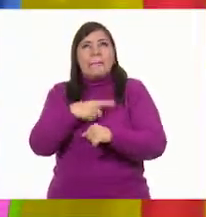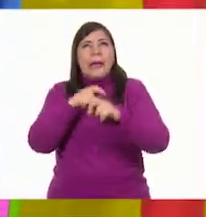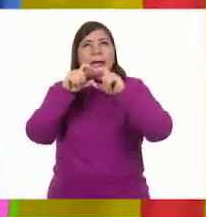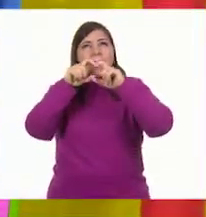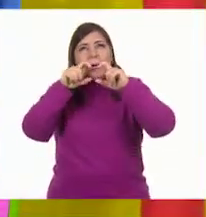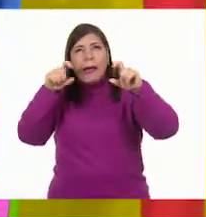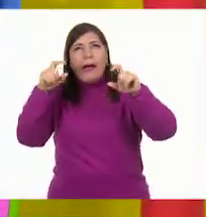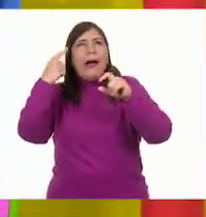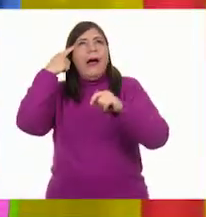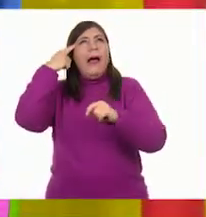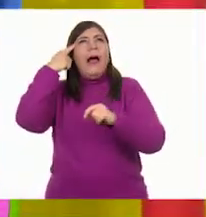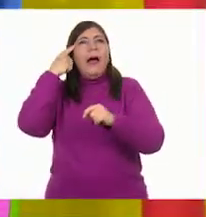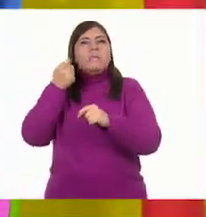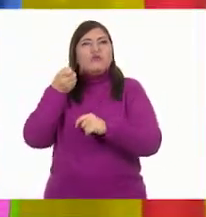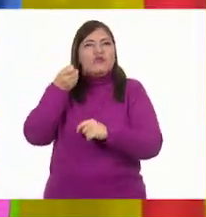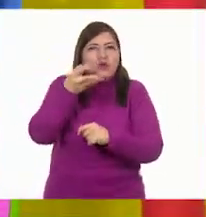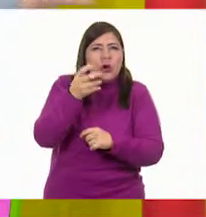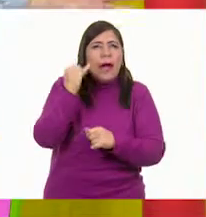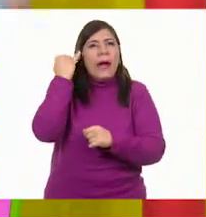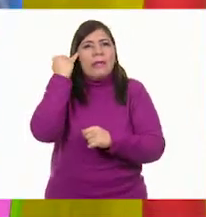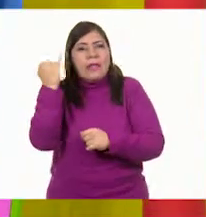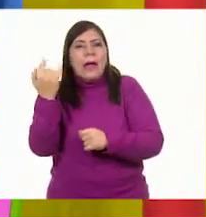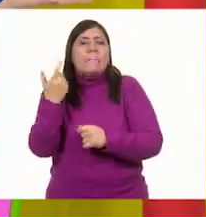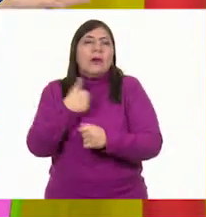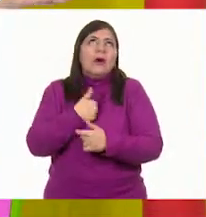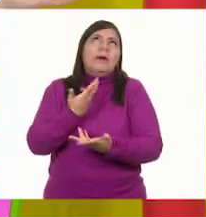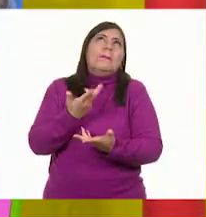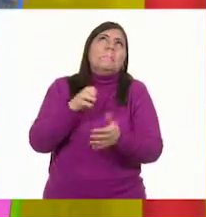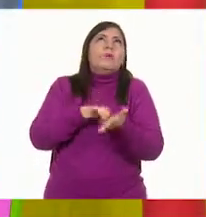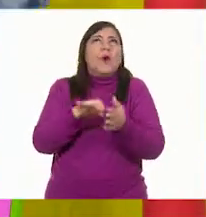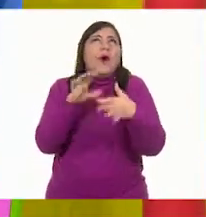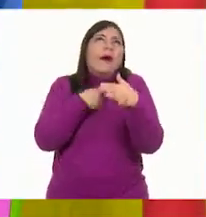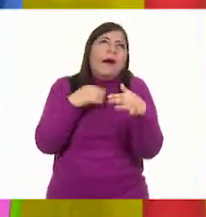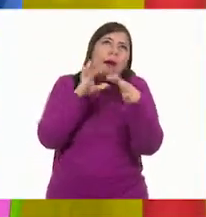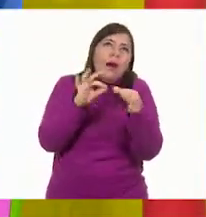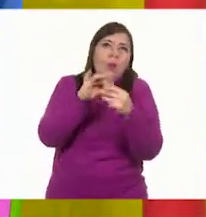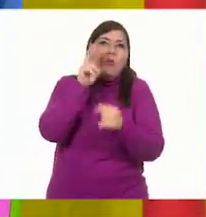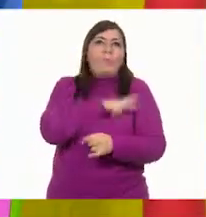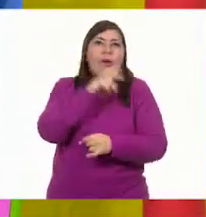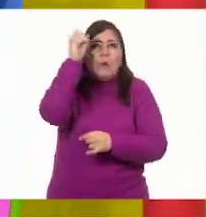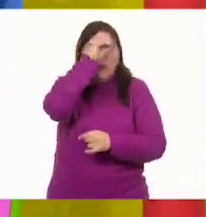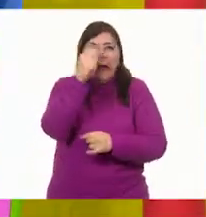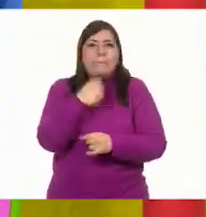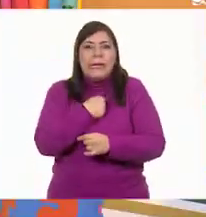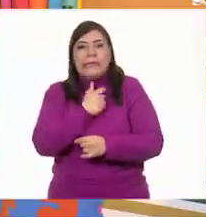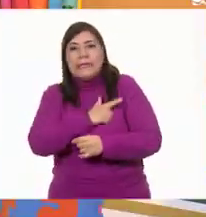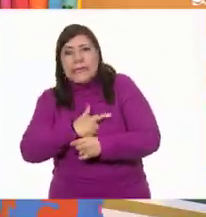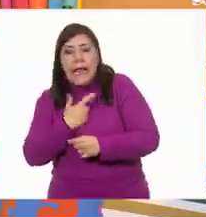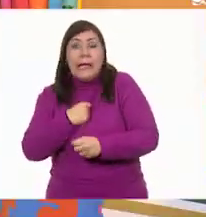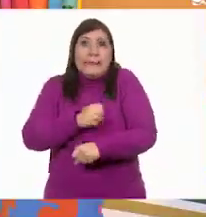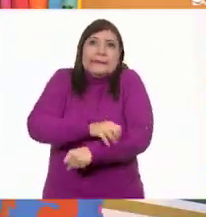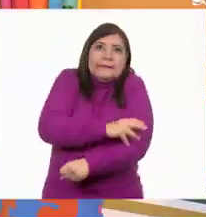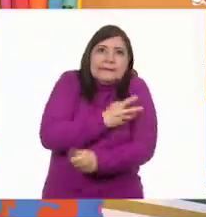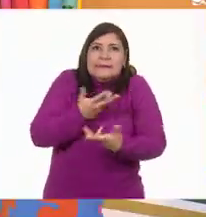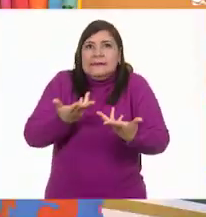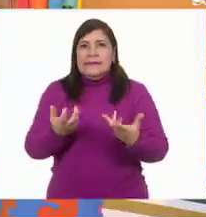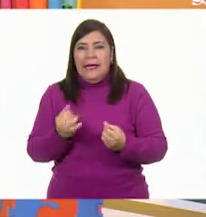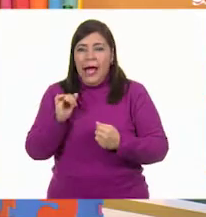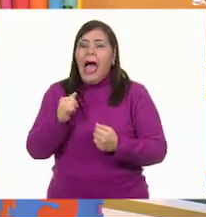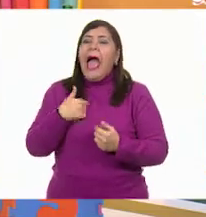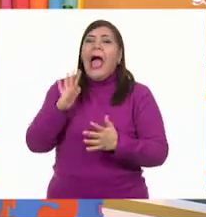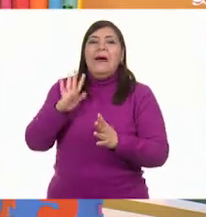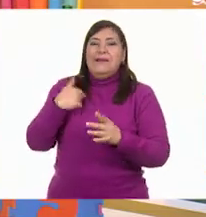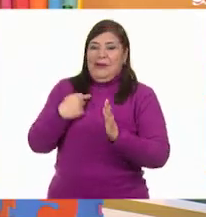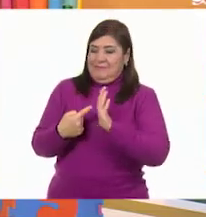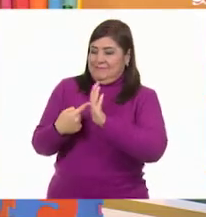para esas recomendaciones. Claro. Y decir, ah, es que a me gustó porque trata de esto. Y emocionar, ¿verdad? Exacto. Es como si